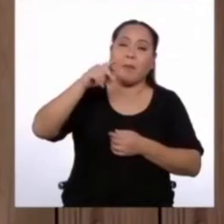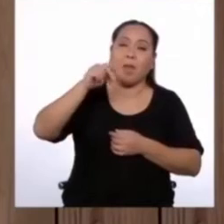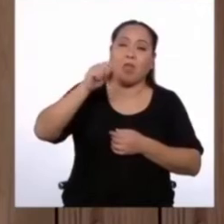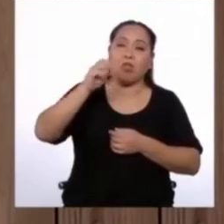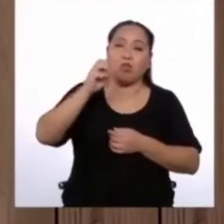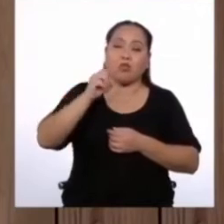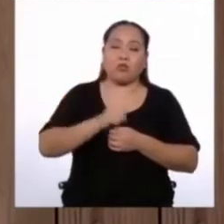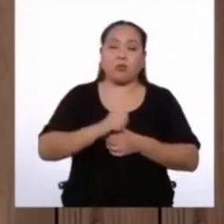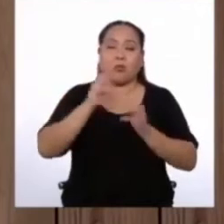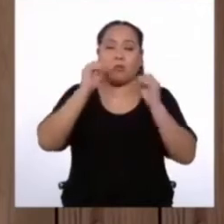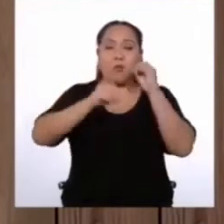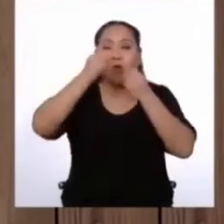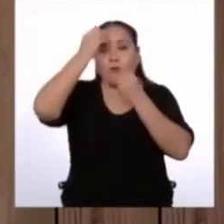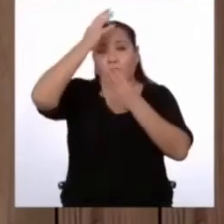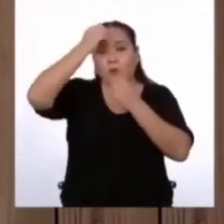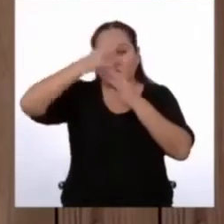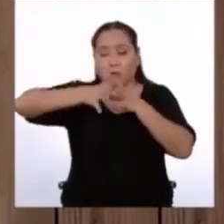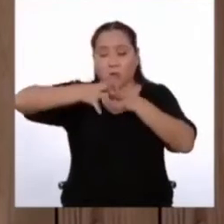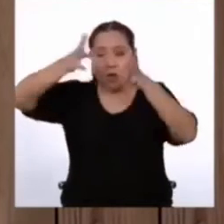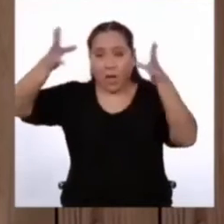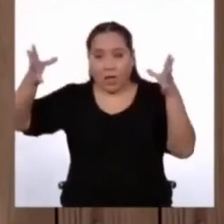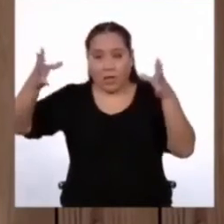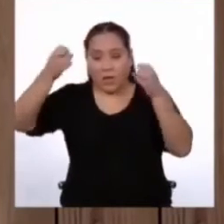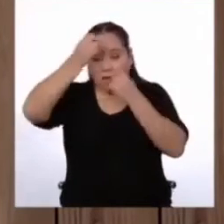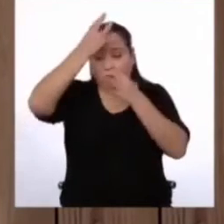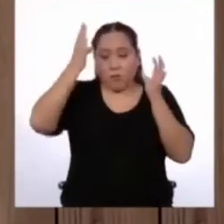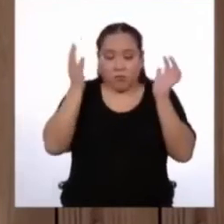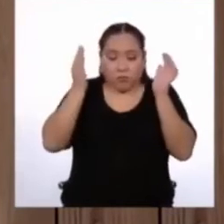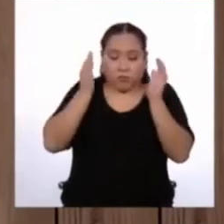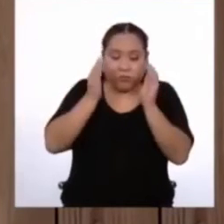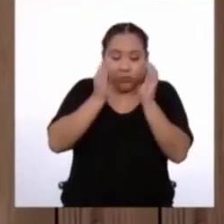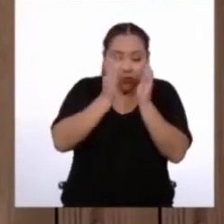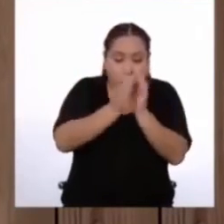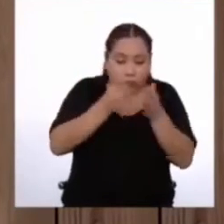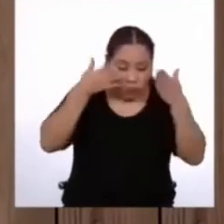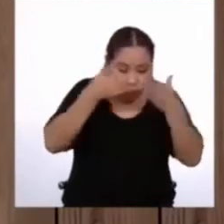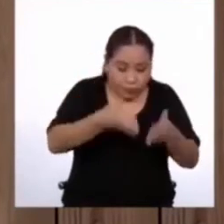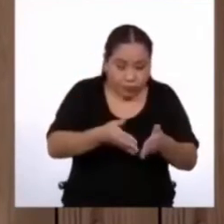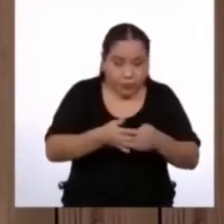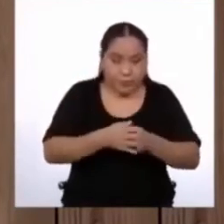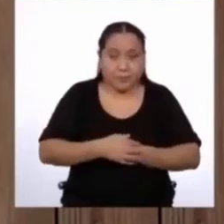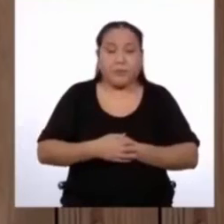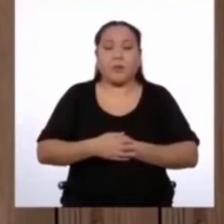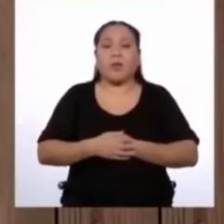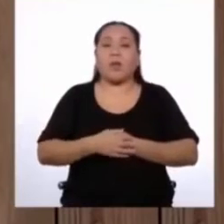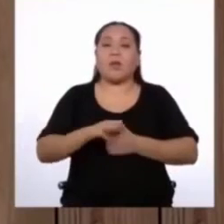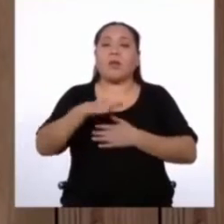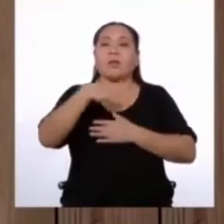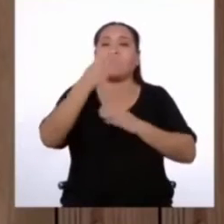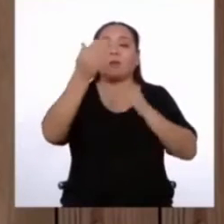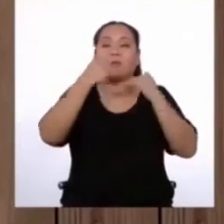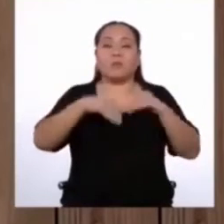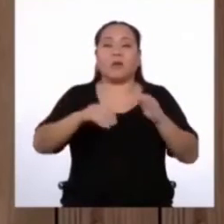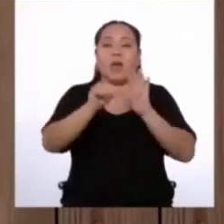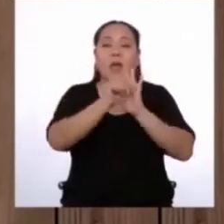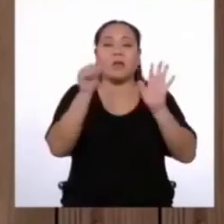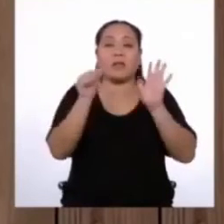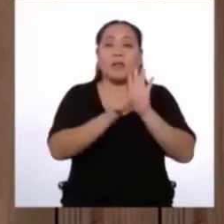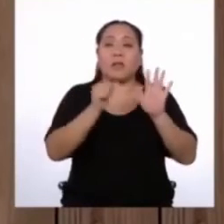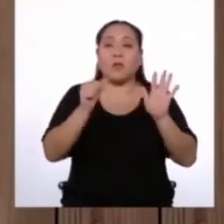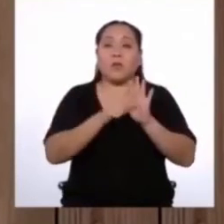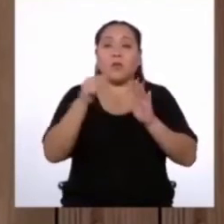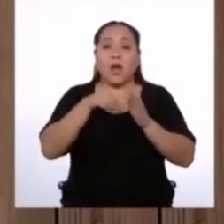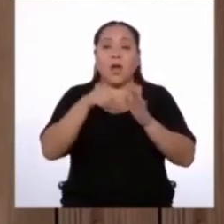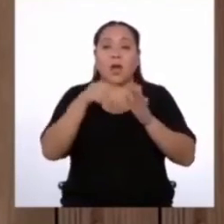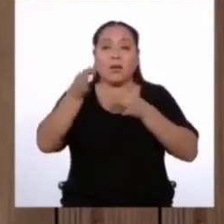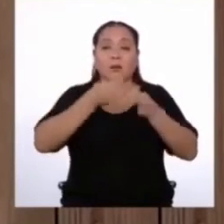información desde la más general hasta la más específica. Y luego vienen los artículos, que no son más que el